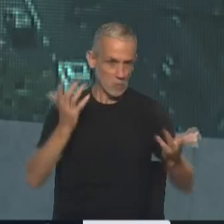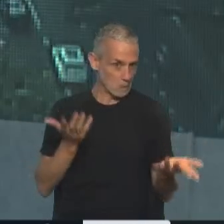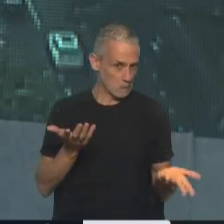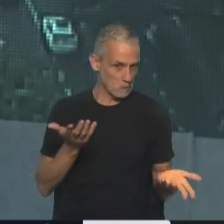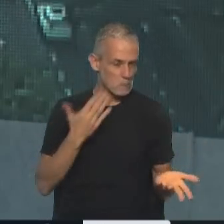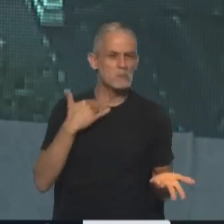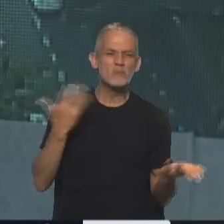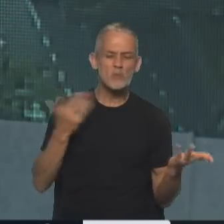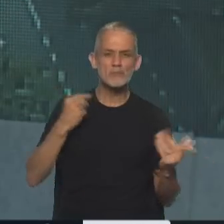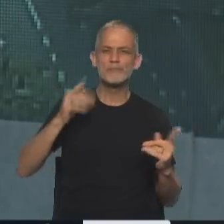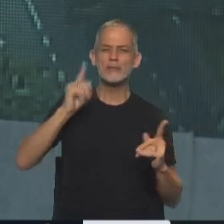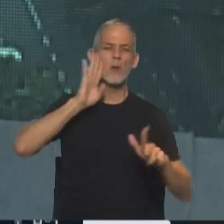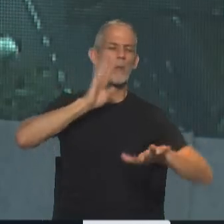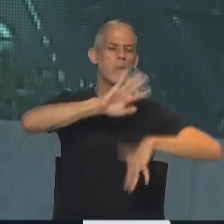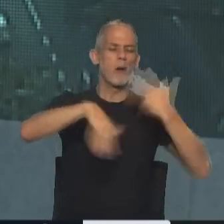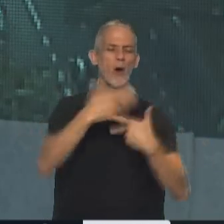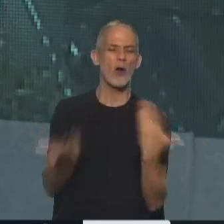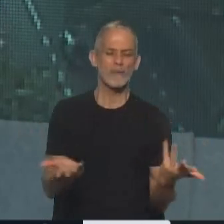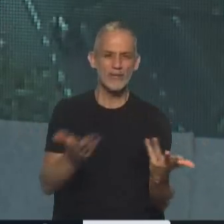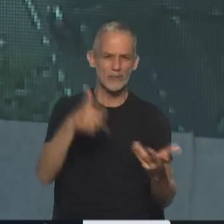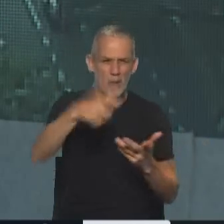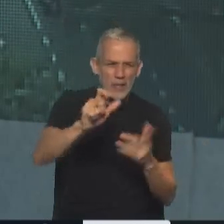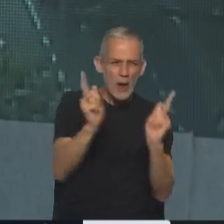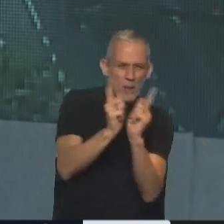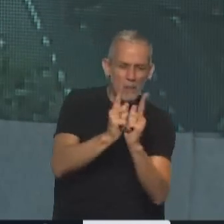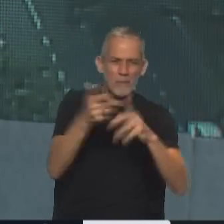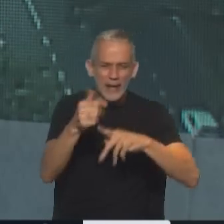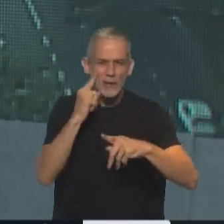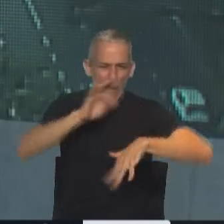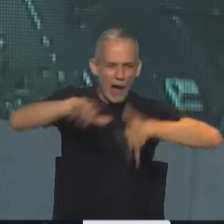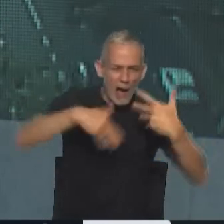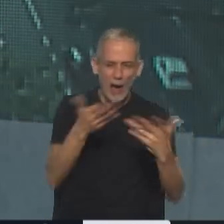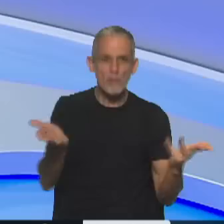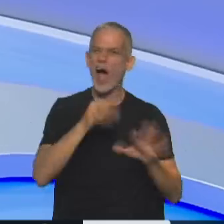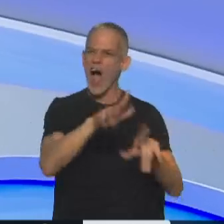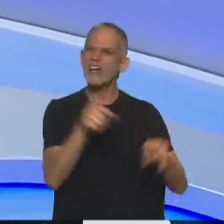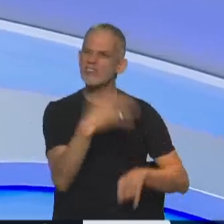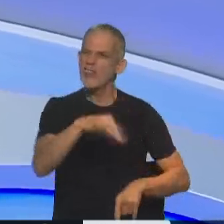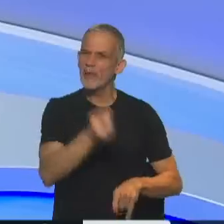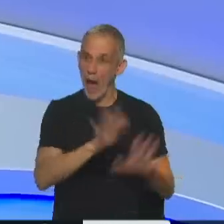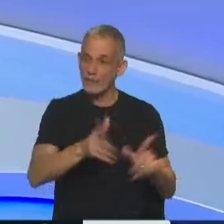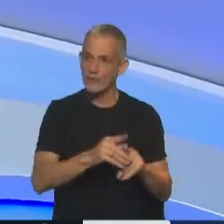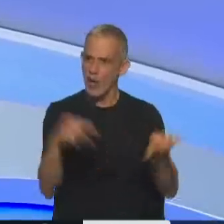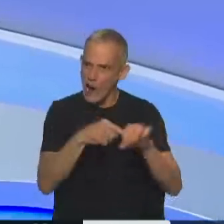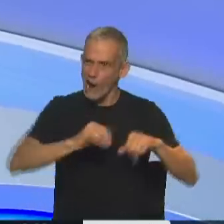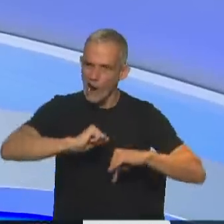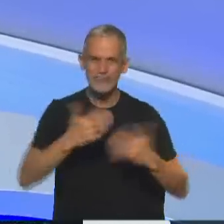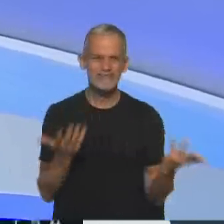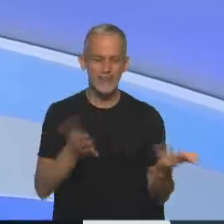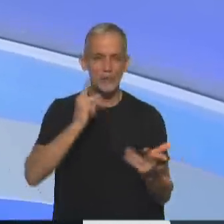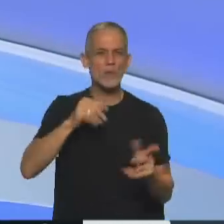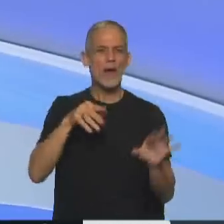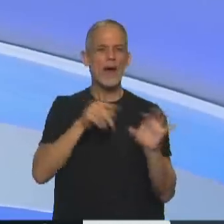que ha instalado la pornografía de, bueno, esto es la sexualidad y tener sexo es esto. Por eso hablo de la